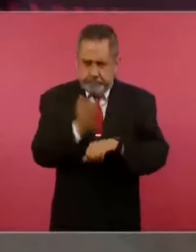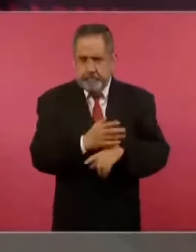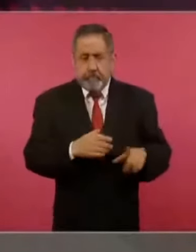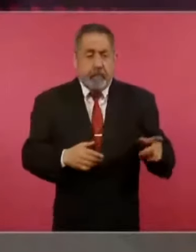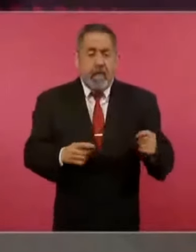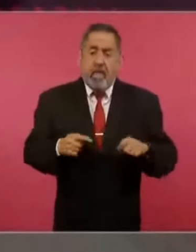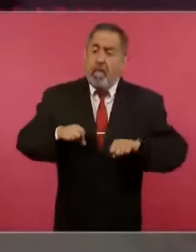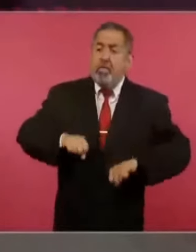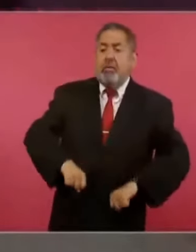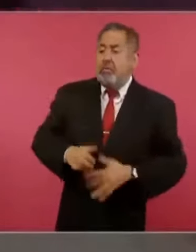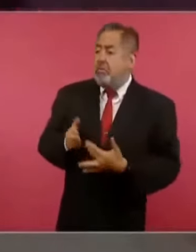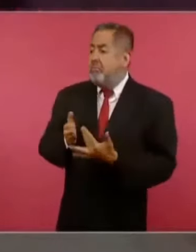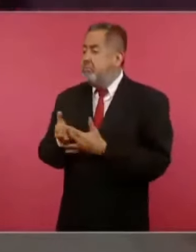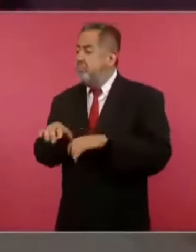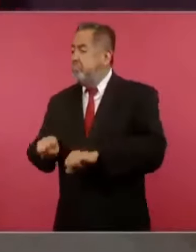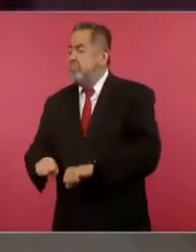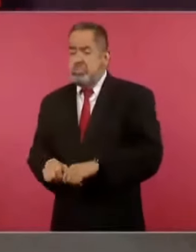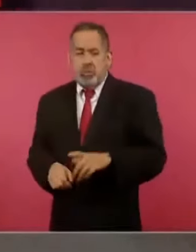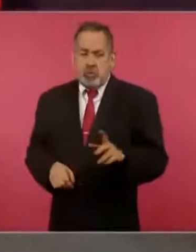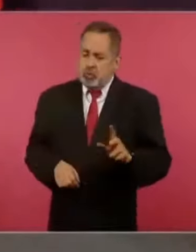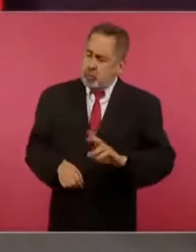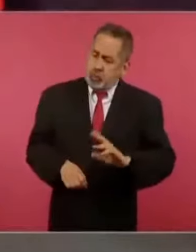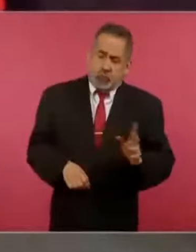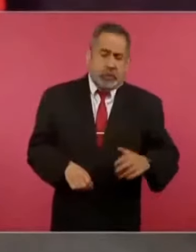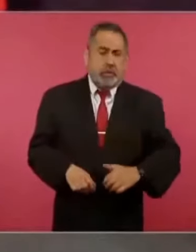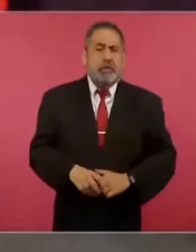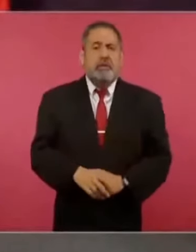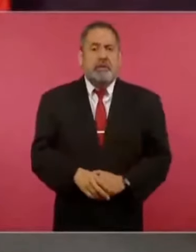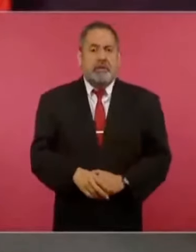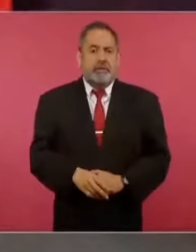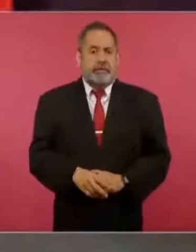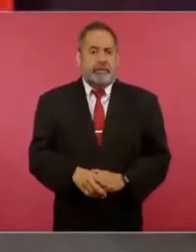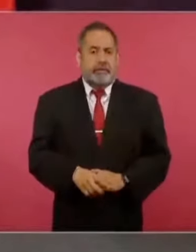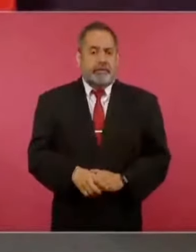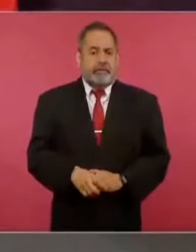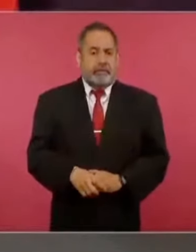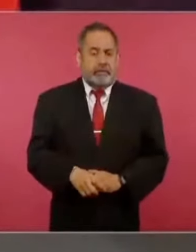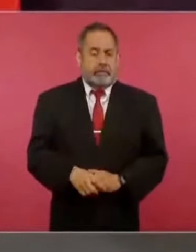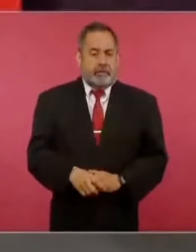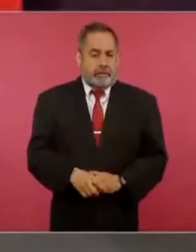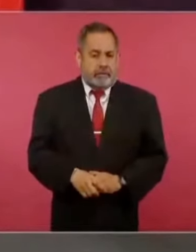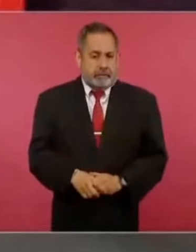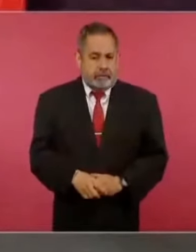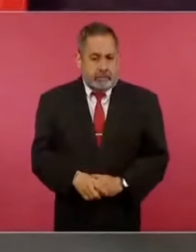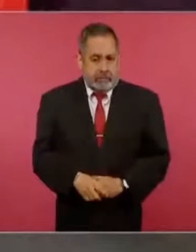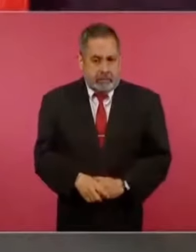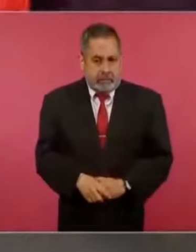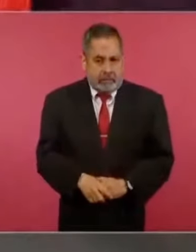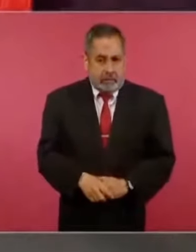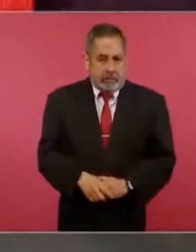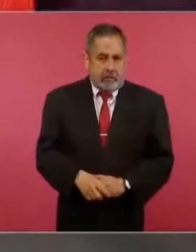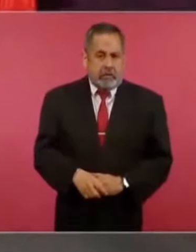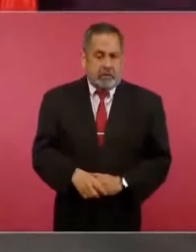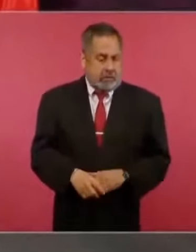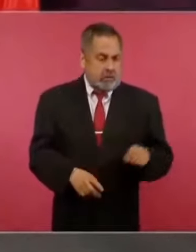prepotente, suspendiéndolo